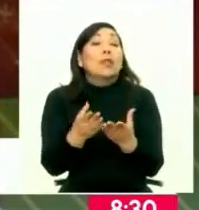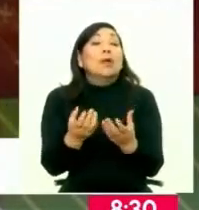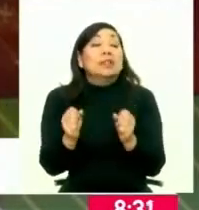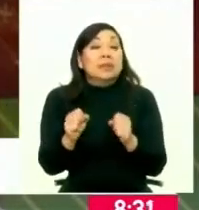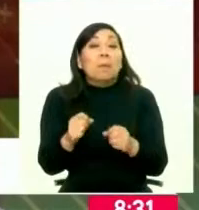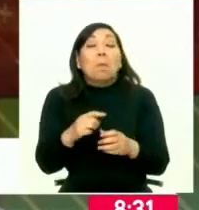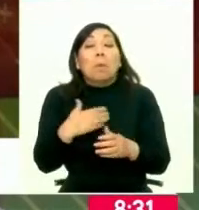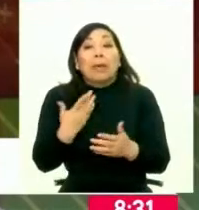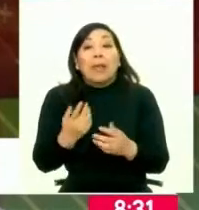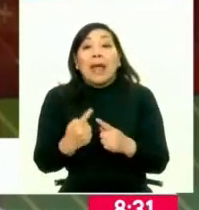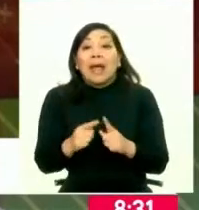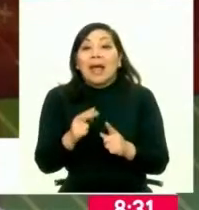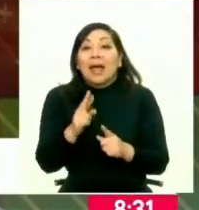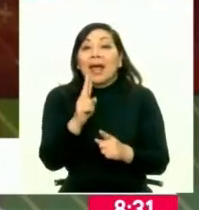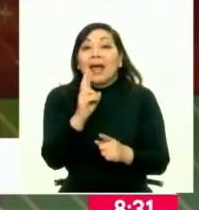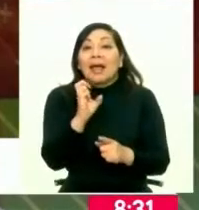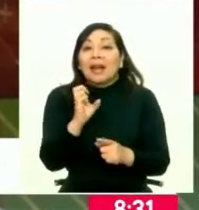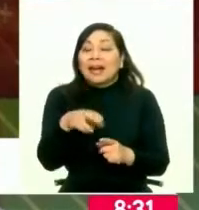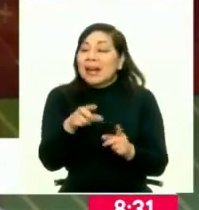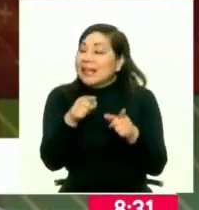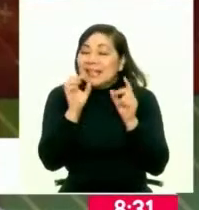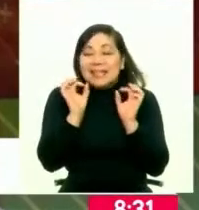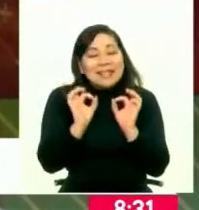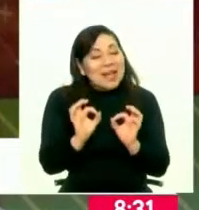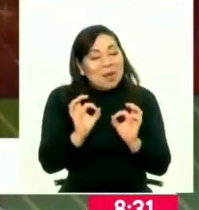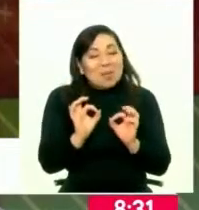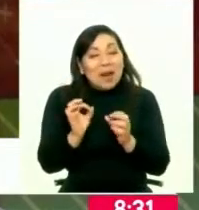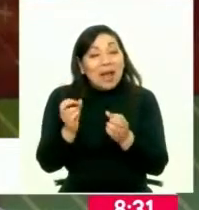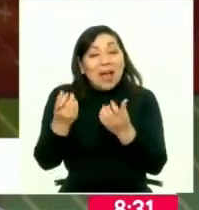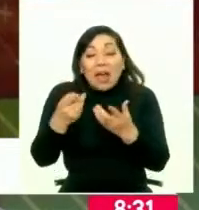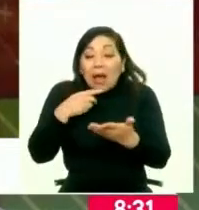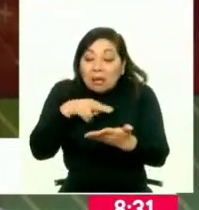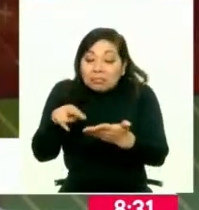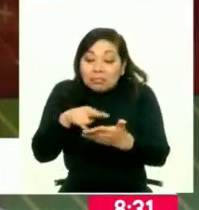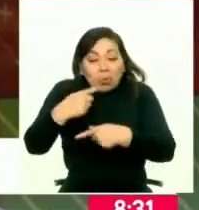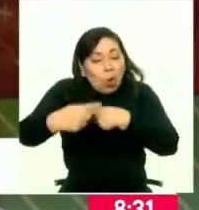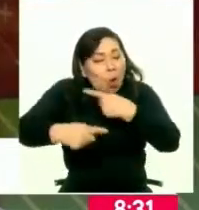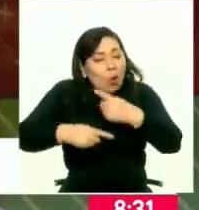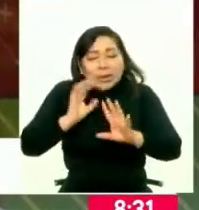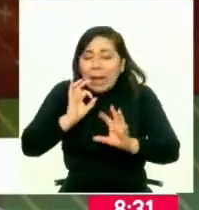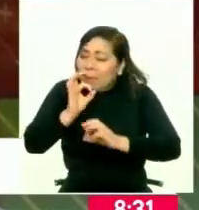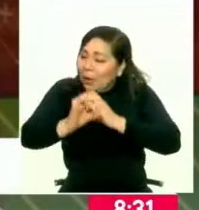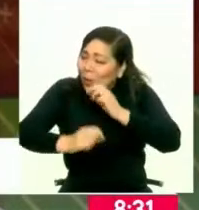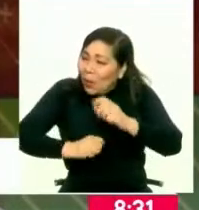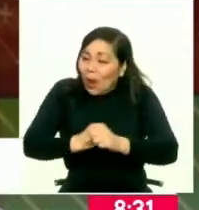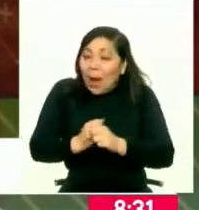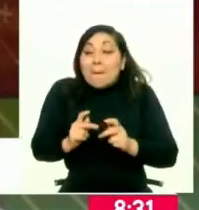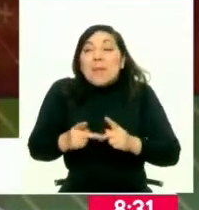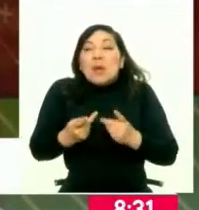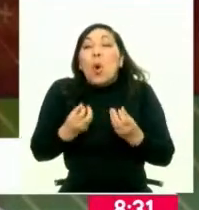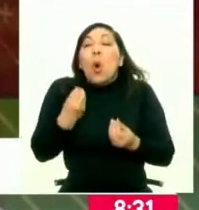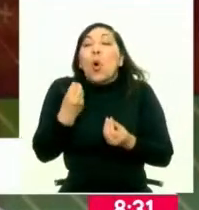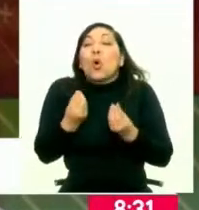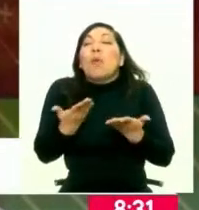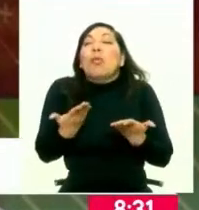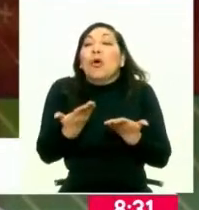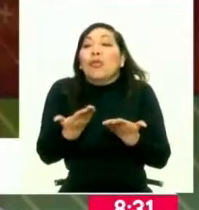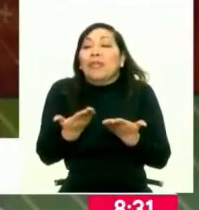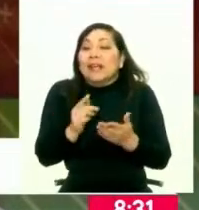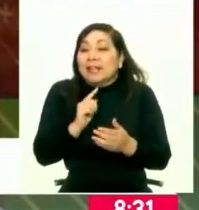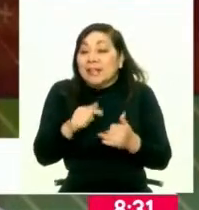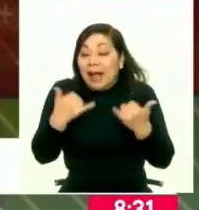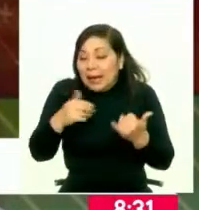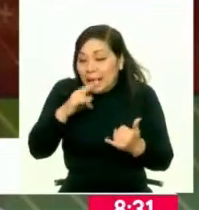podríamos ser. En RENIE siempre vas a tener la información de todos los peruanos vivos y en qué lugar están.